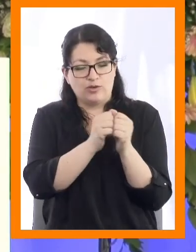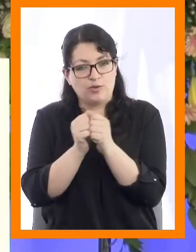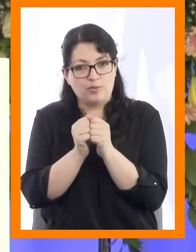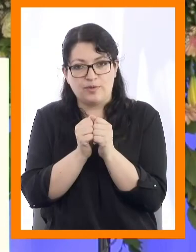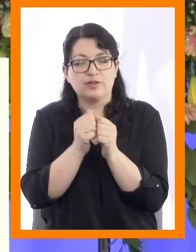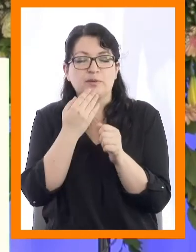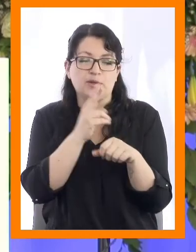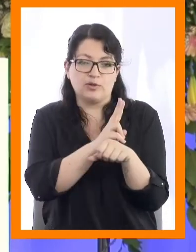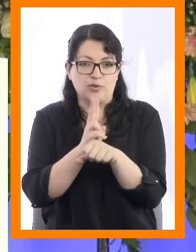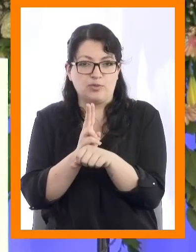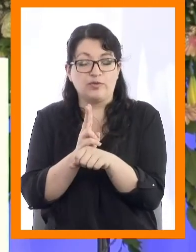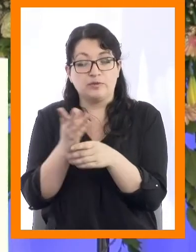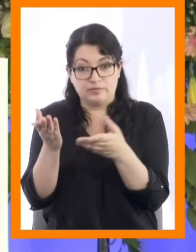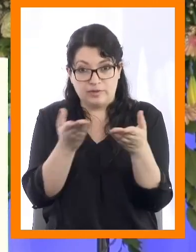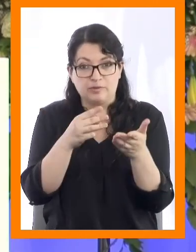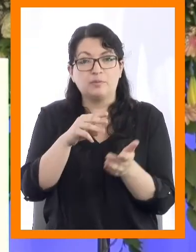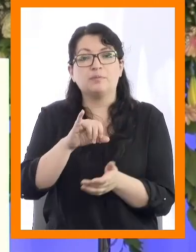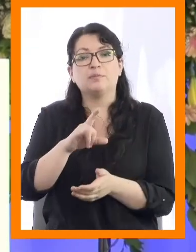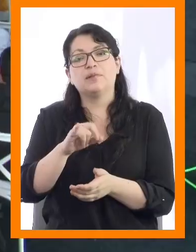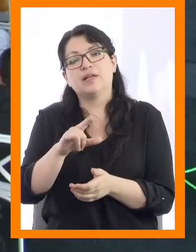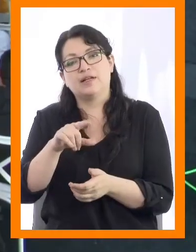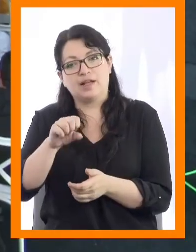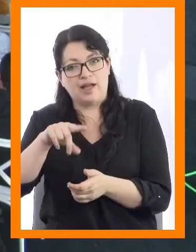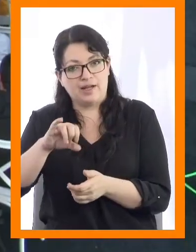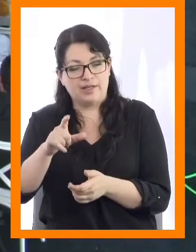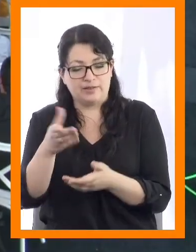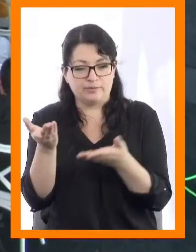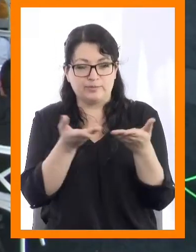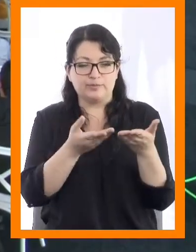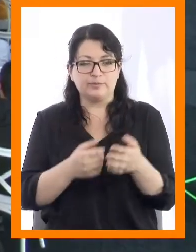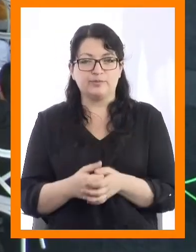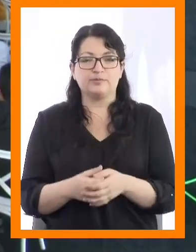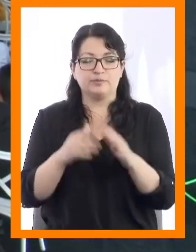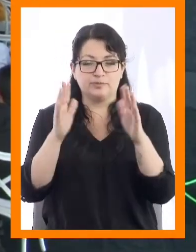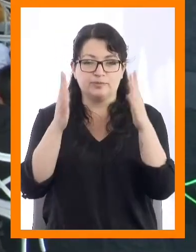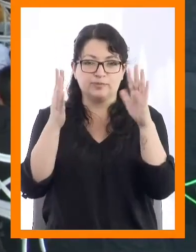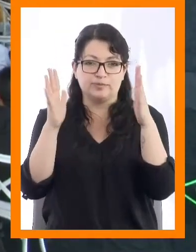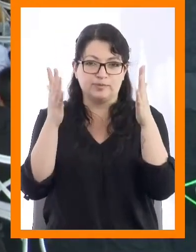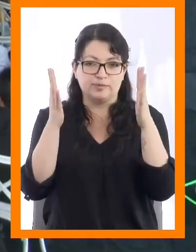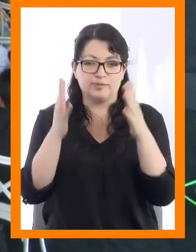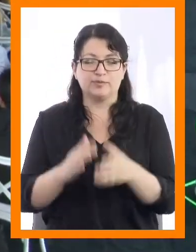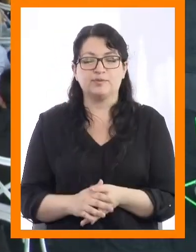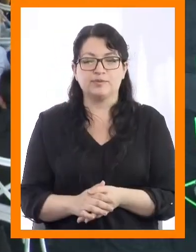docentes. Miguel Ángel Ángel Álvarez Abayay.